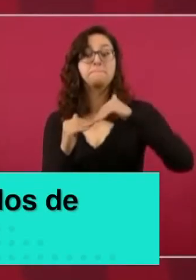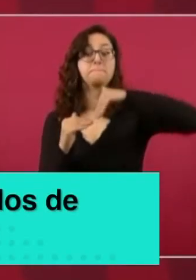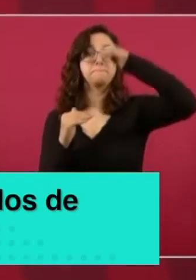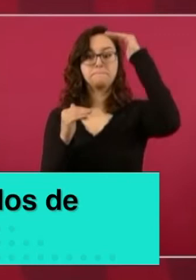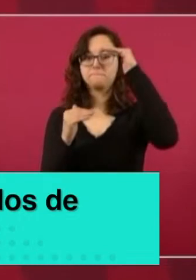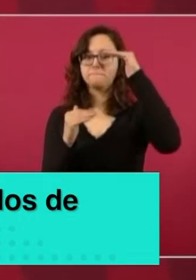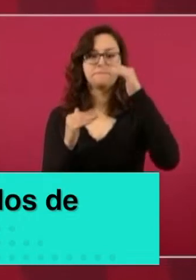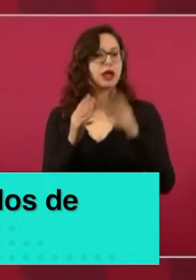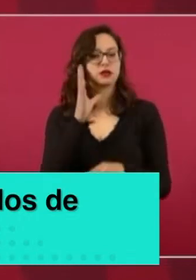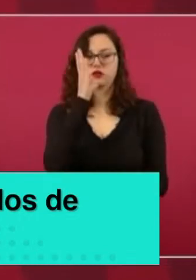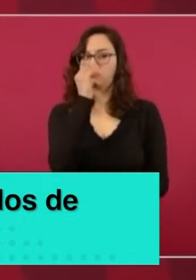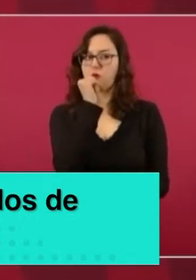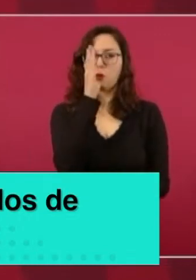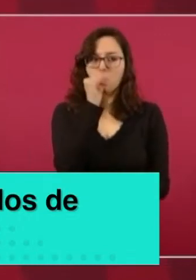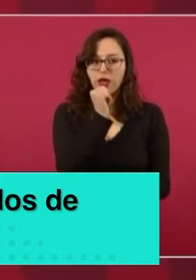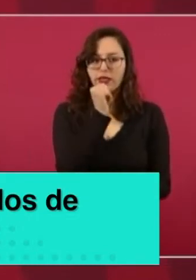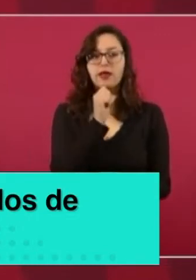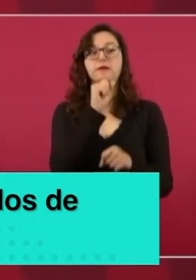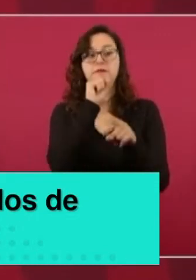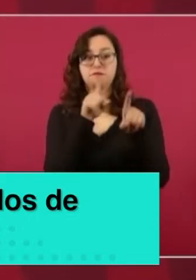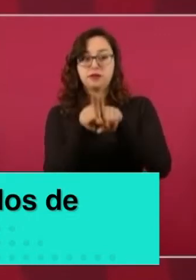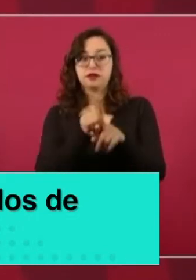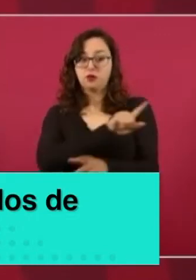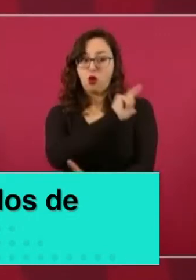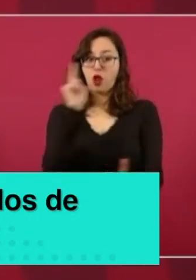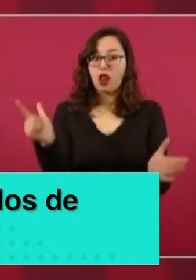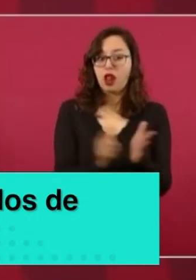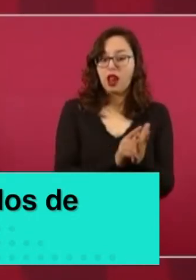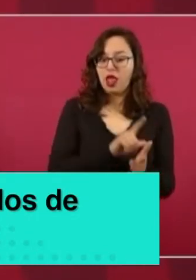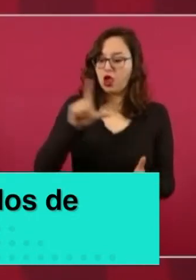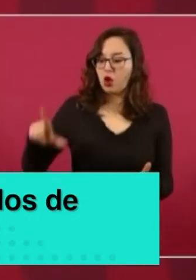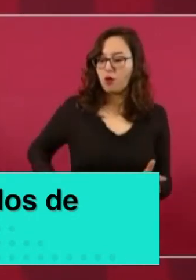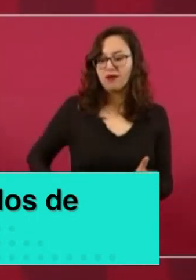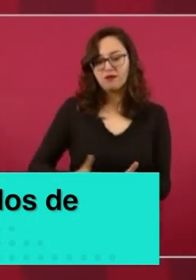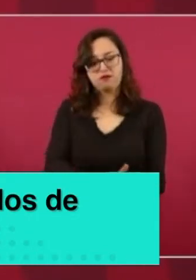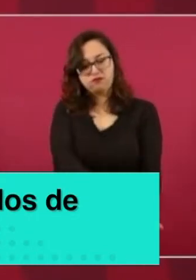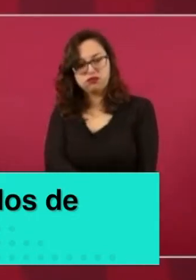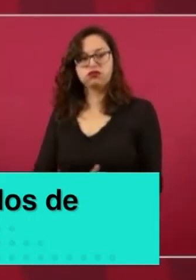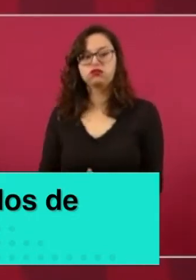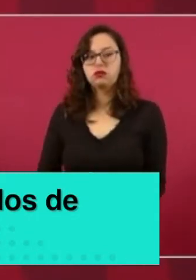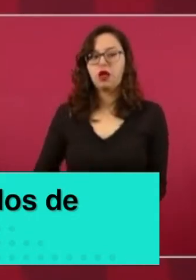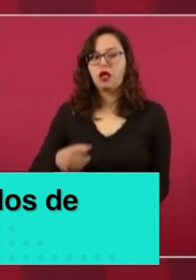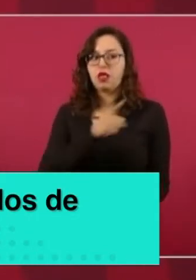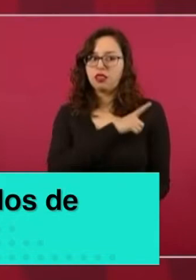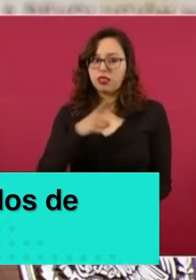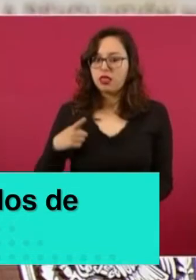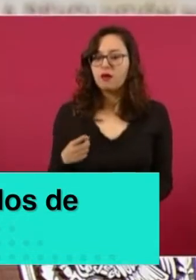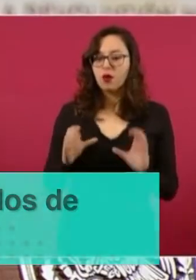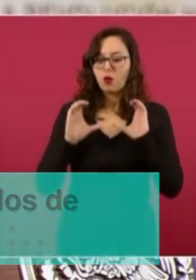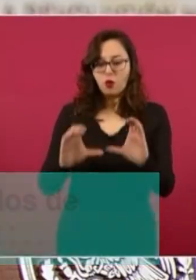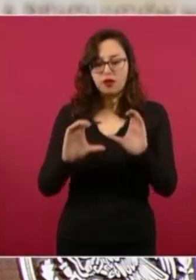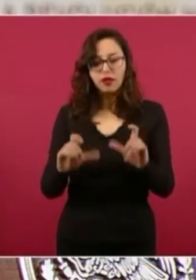cumple por esto, los amparos y